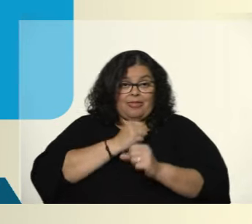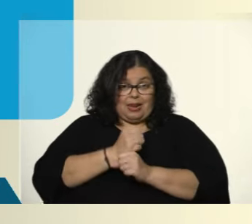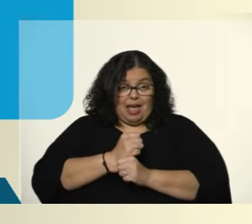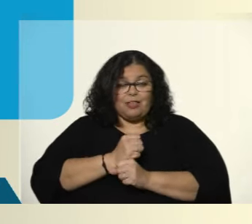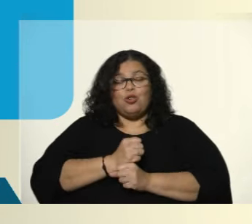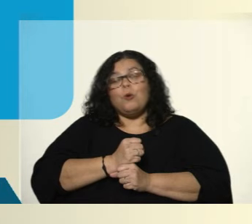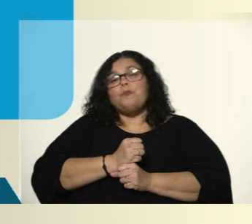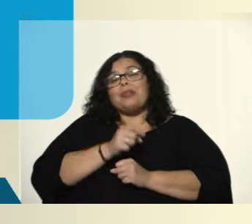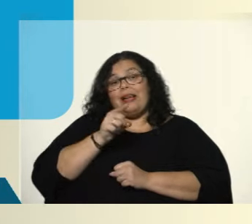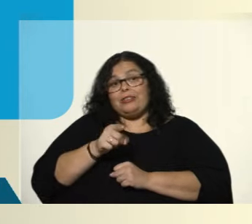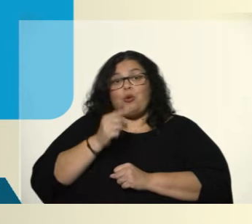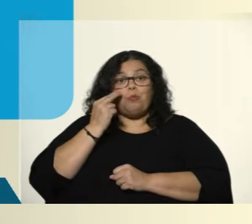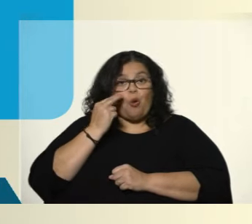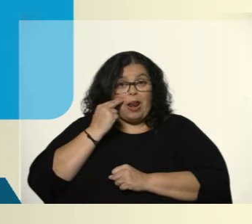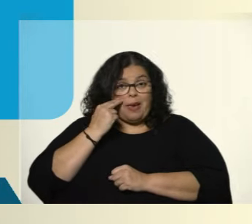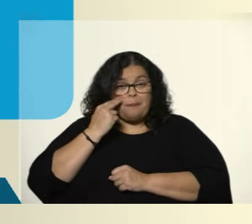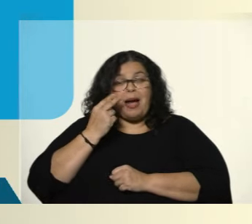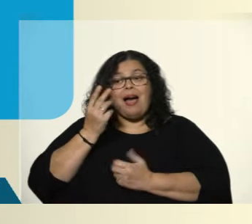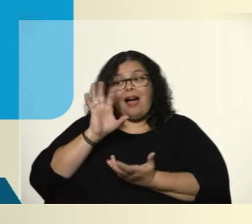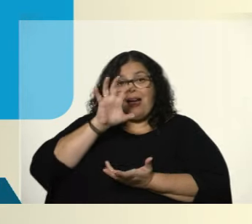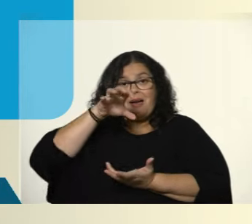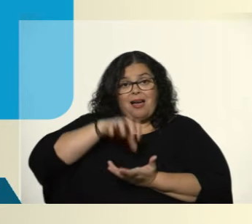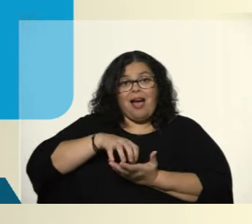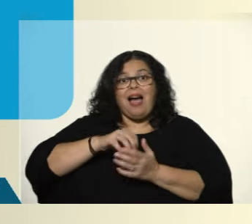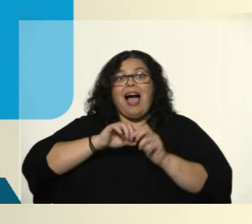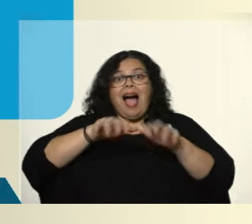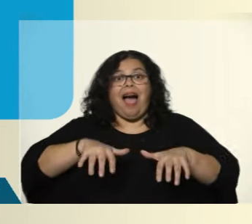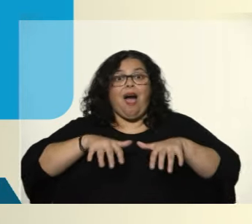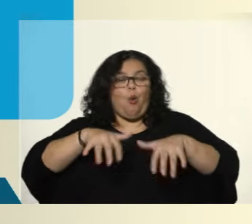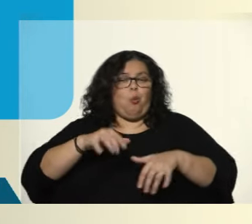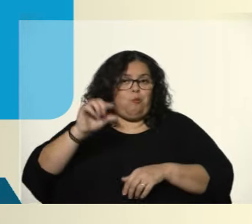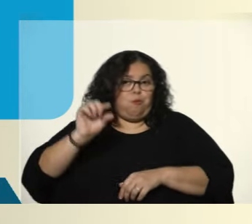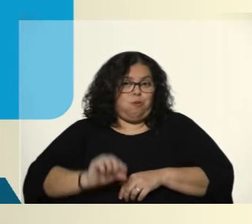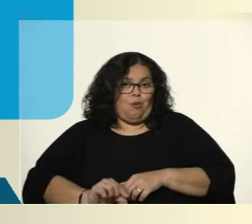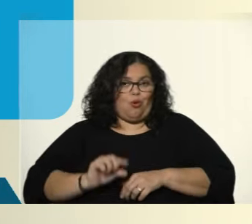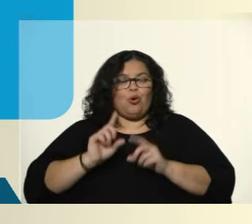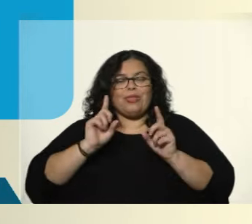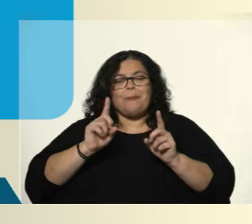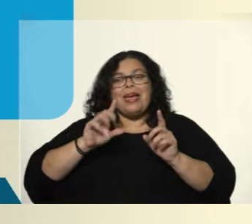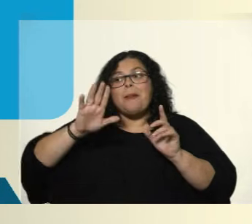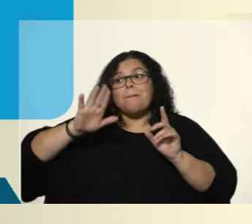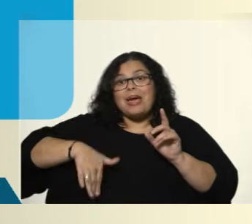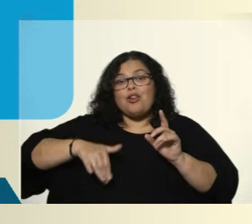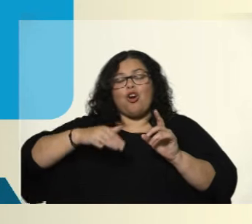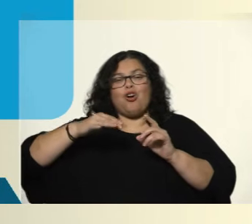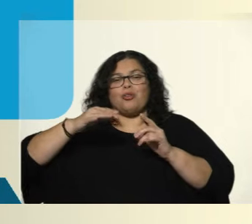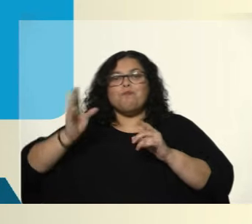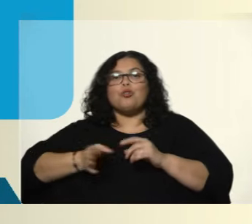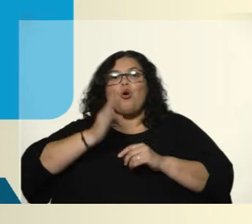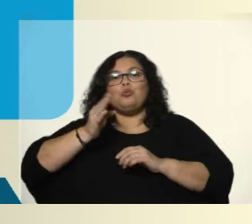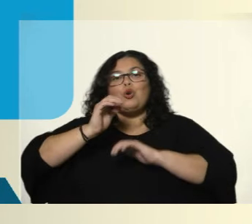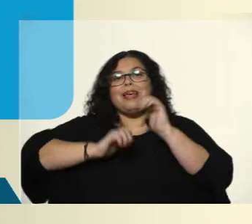terminales hidroeléctricas. Fue el año de menor producción hidro en lo que va de este siglo para Uruguay.